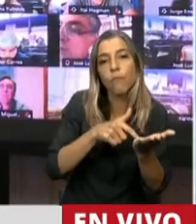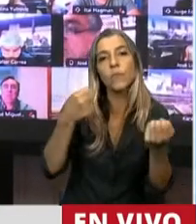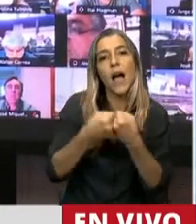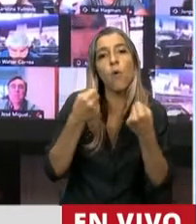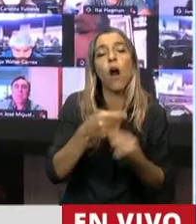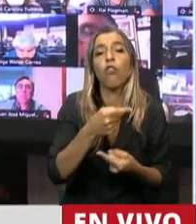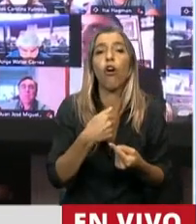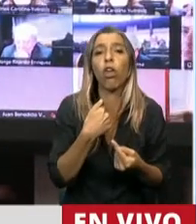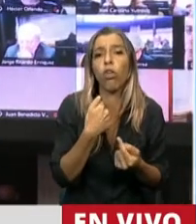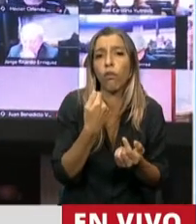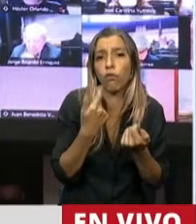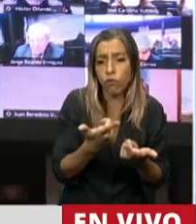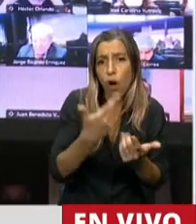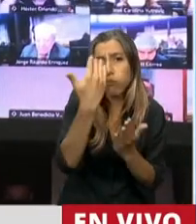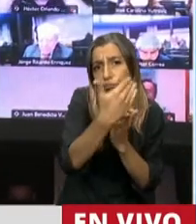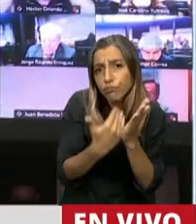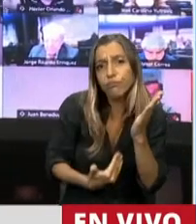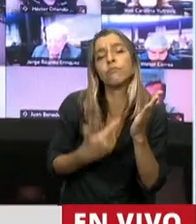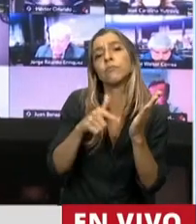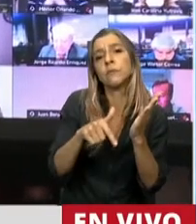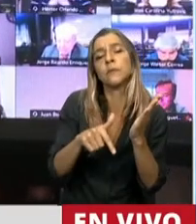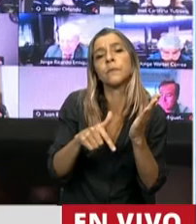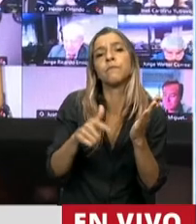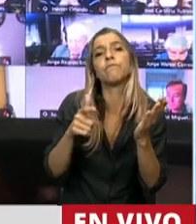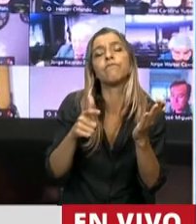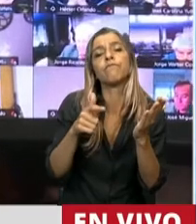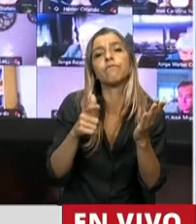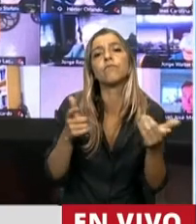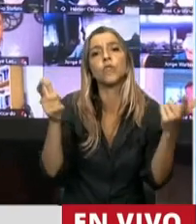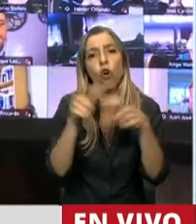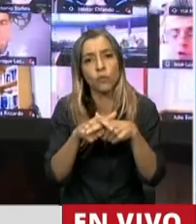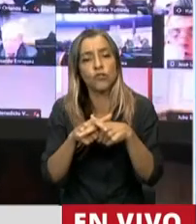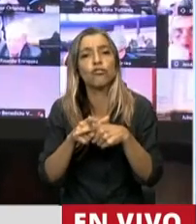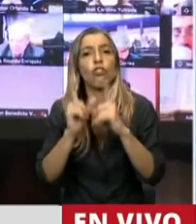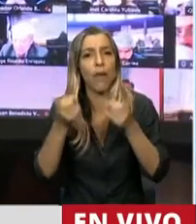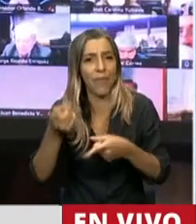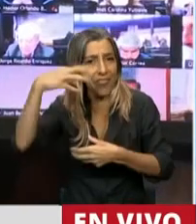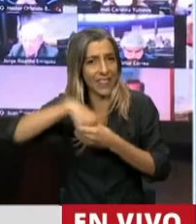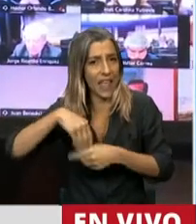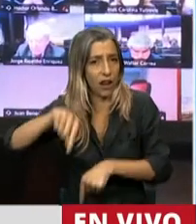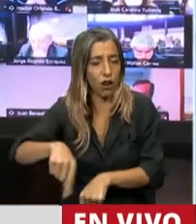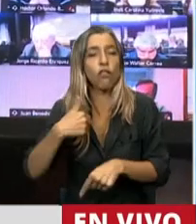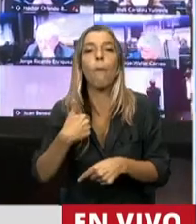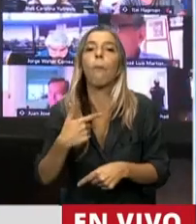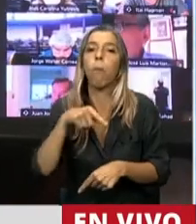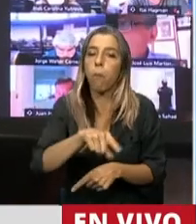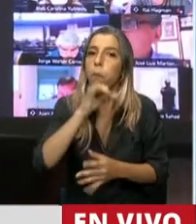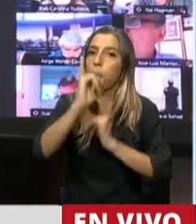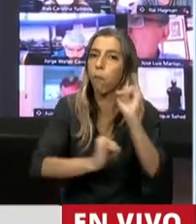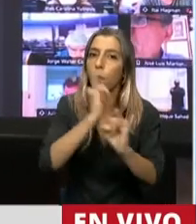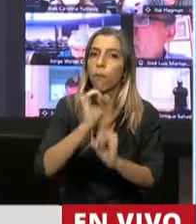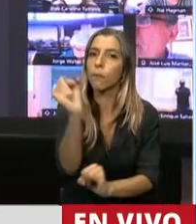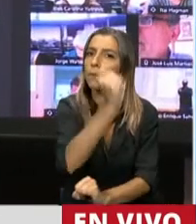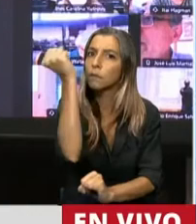brindó estas y otras consideraciones en la Comisión de Relaciones Interiores, considerando la importancia política